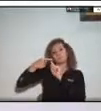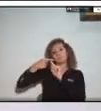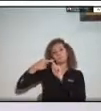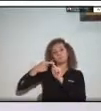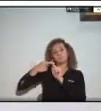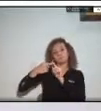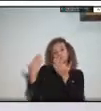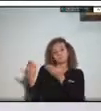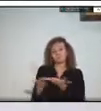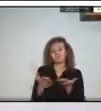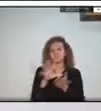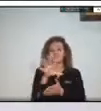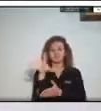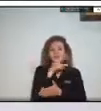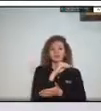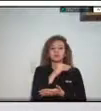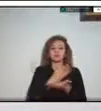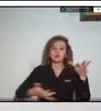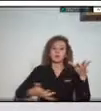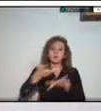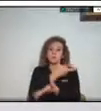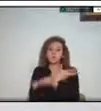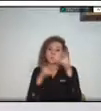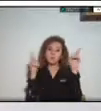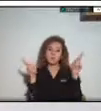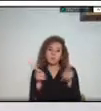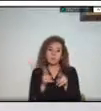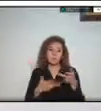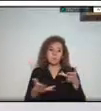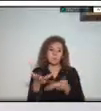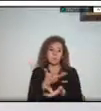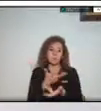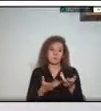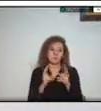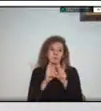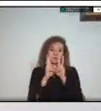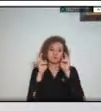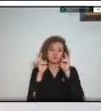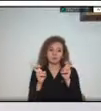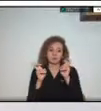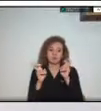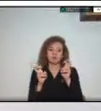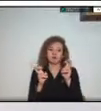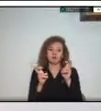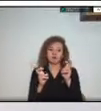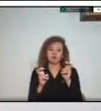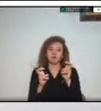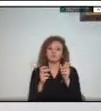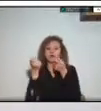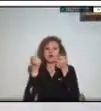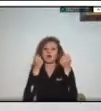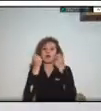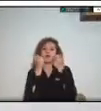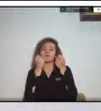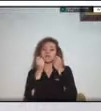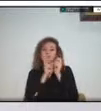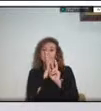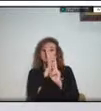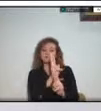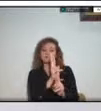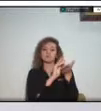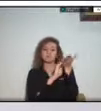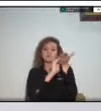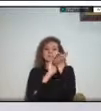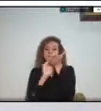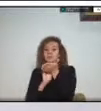esta breve conversatorio que vamos a tener sobre las estrategias para la respuesta a emergencias entonces